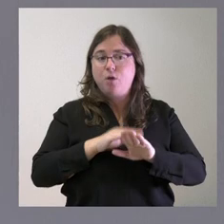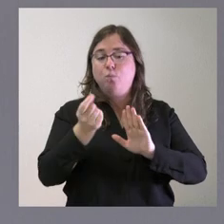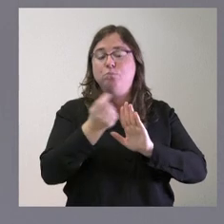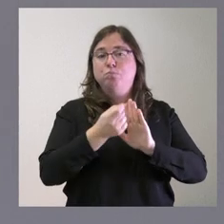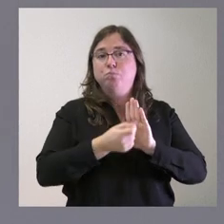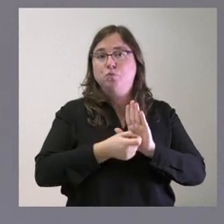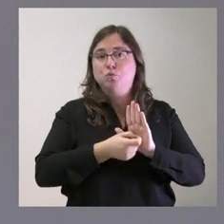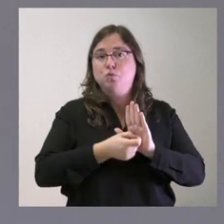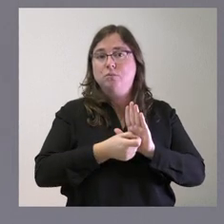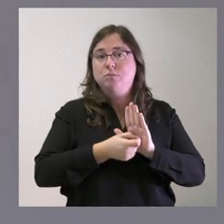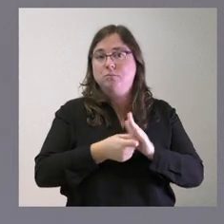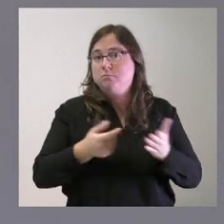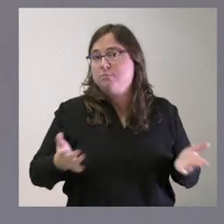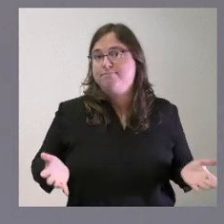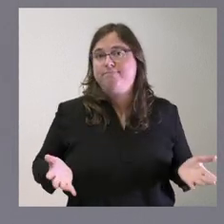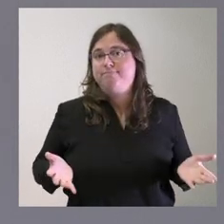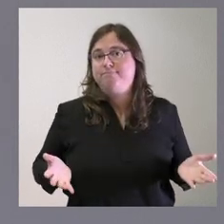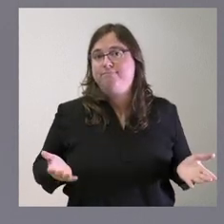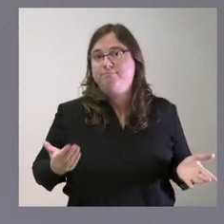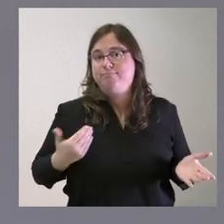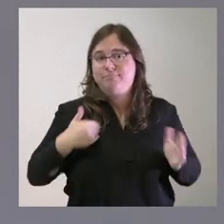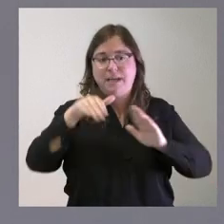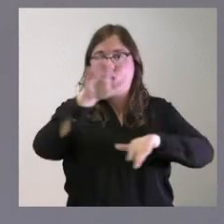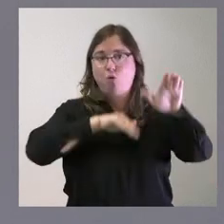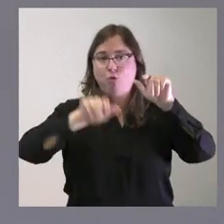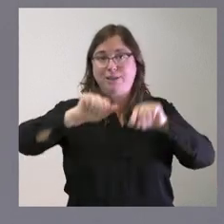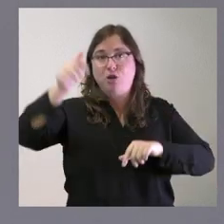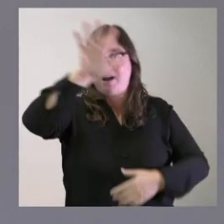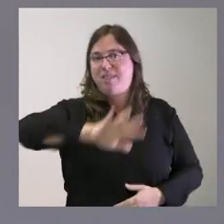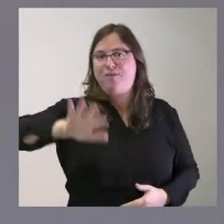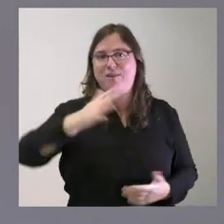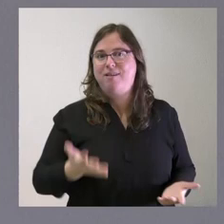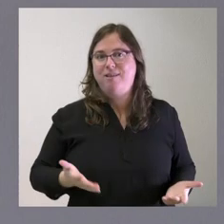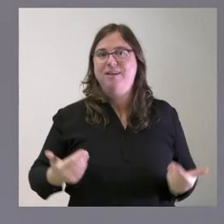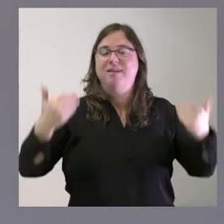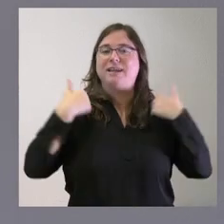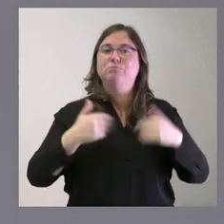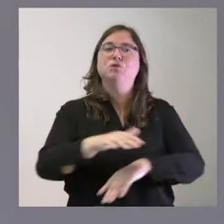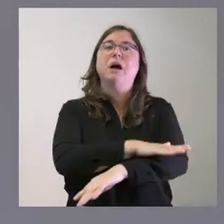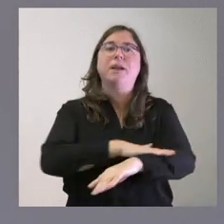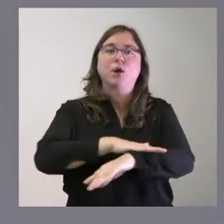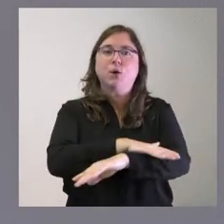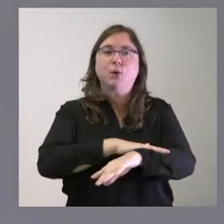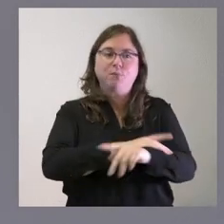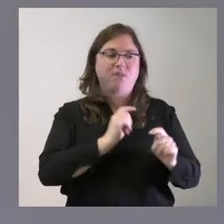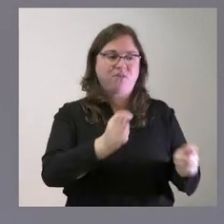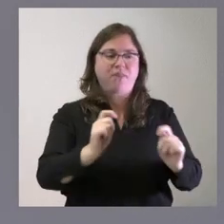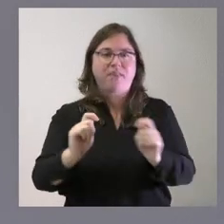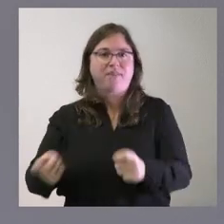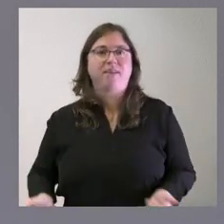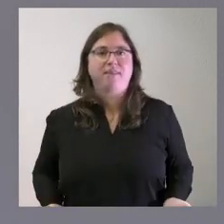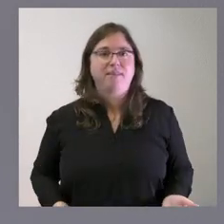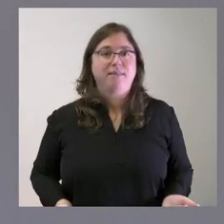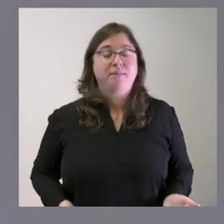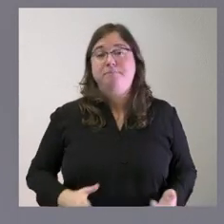está establecida en la convocatoria nacional y además es el gobierno el que va a otorgar estas cualificaciones y por tanto